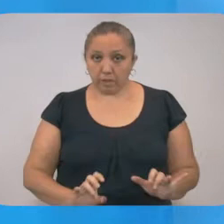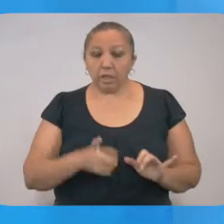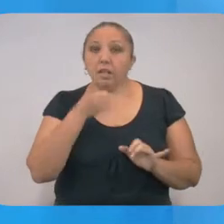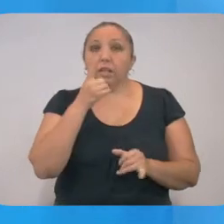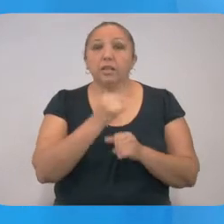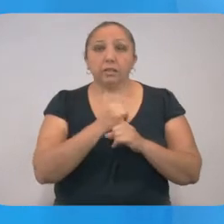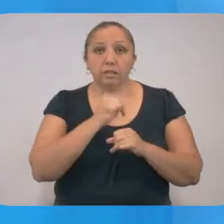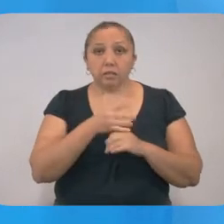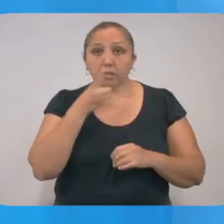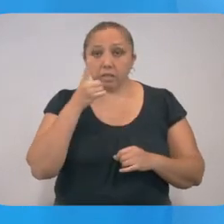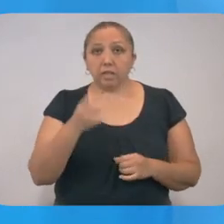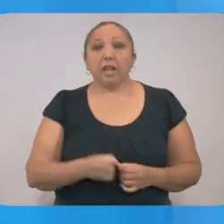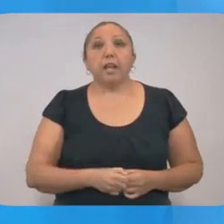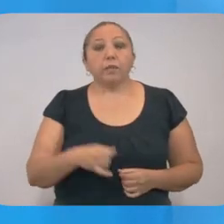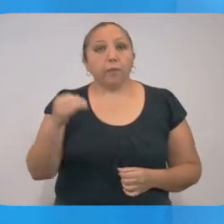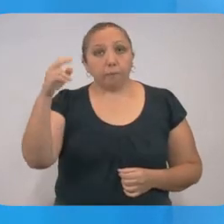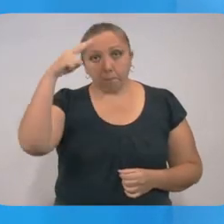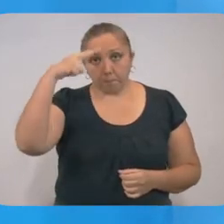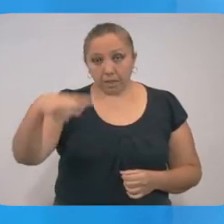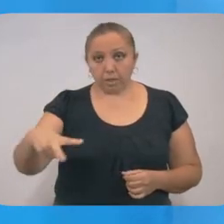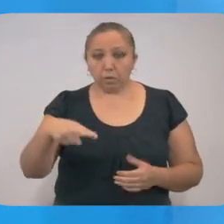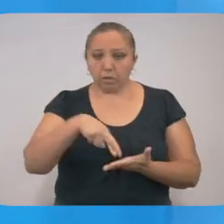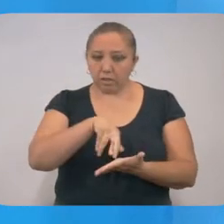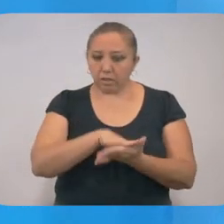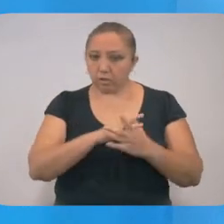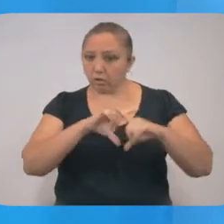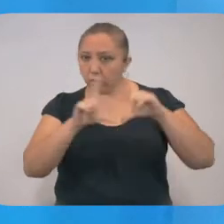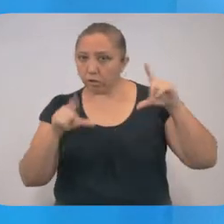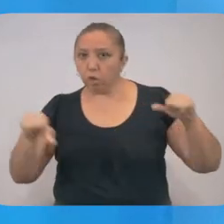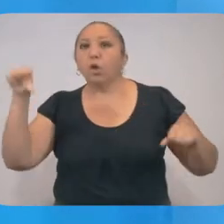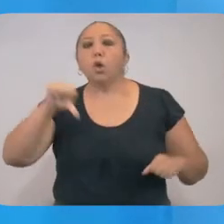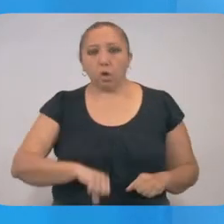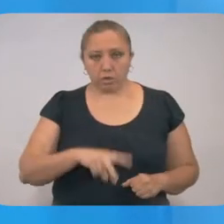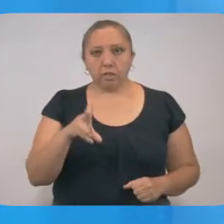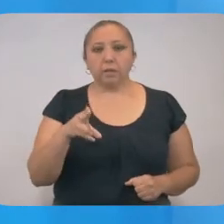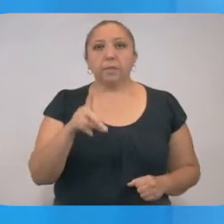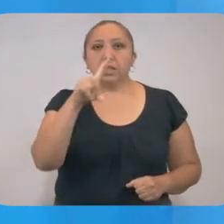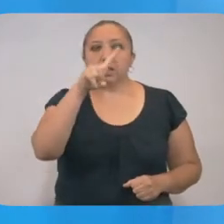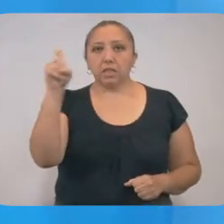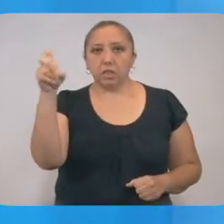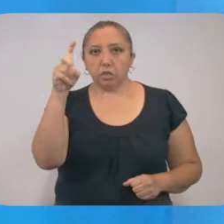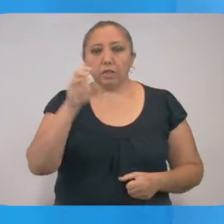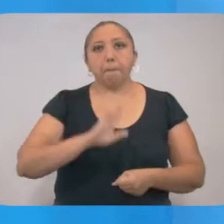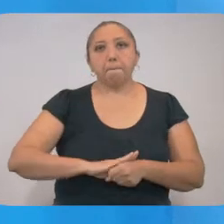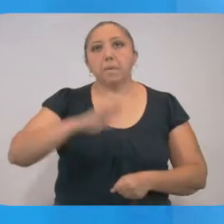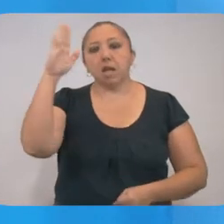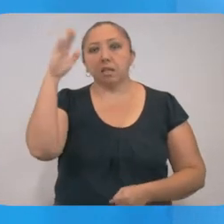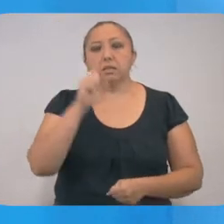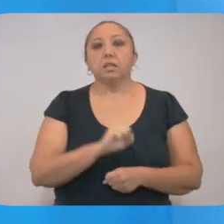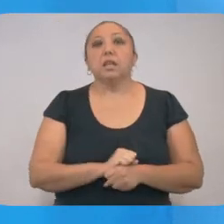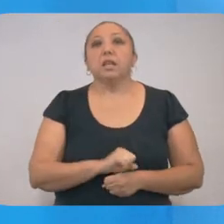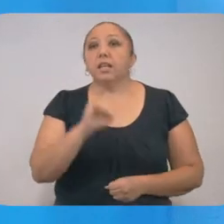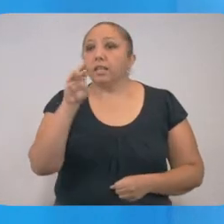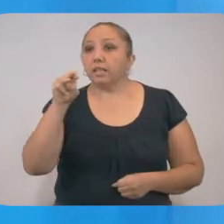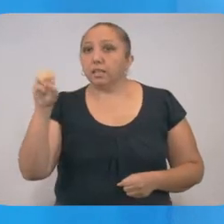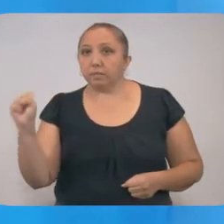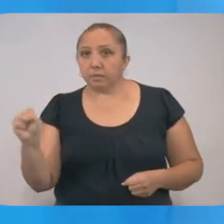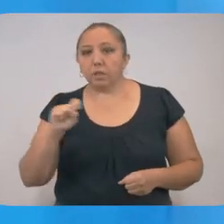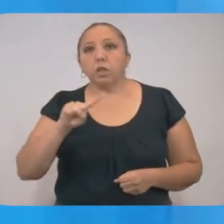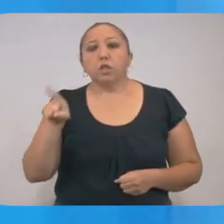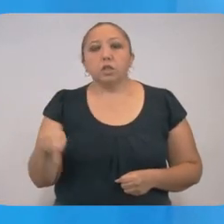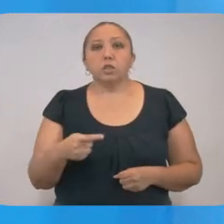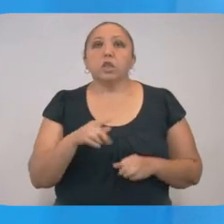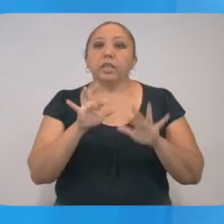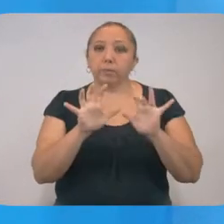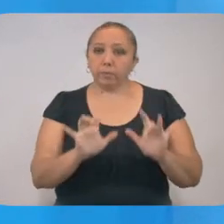Plataforma Federal que lleva el registro nacional, hoy se reportan también 130 casos más del IMSS, que se tratan de casos que